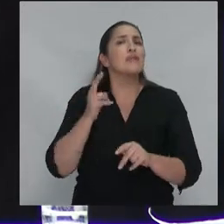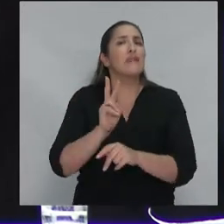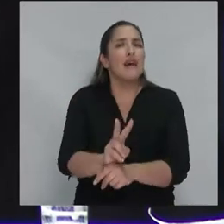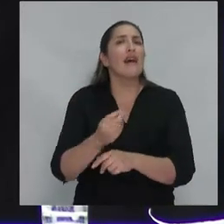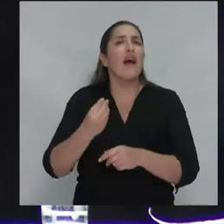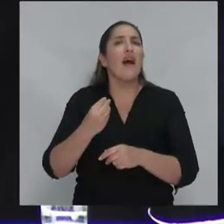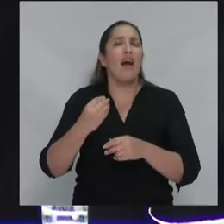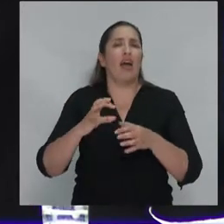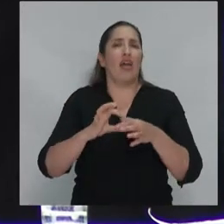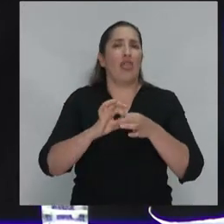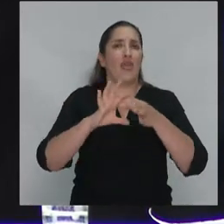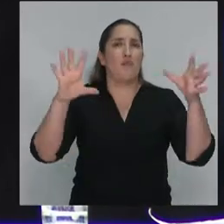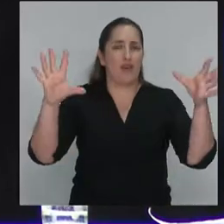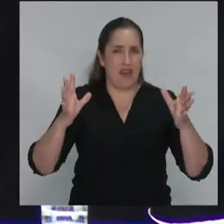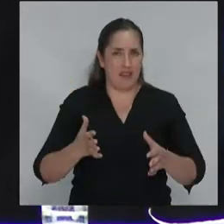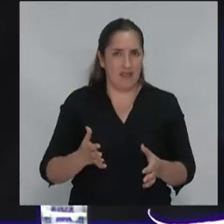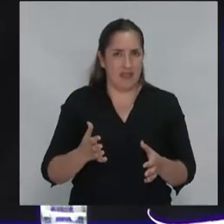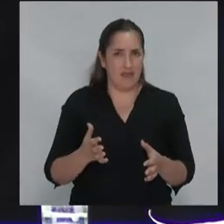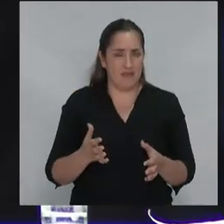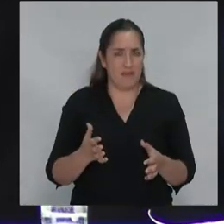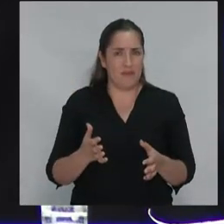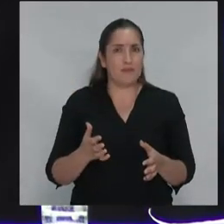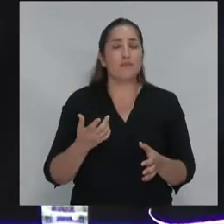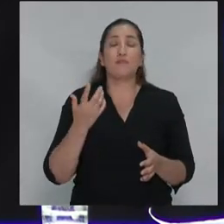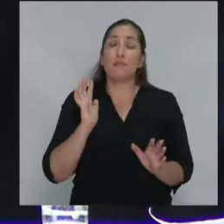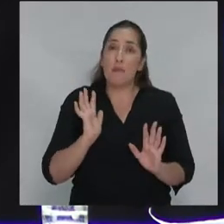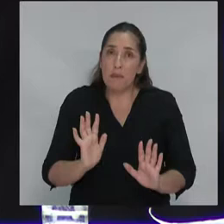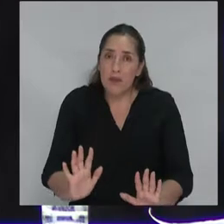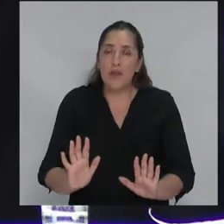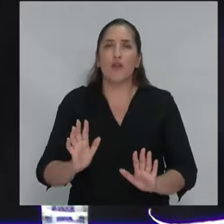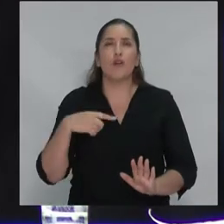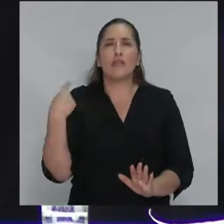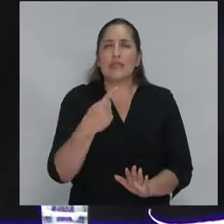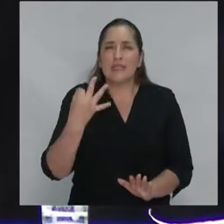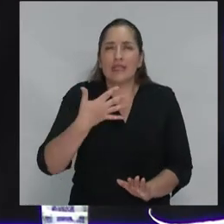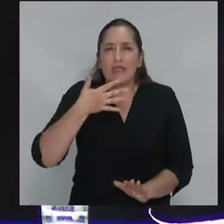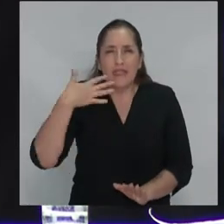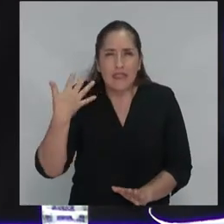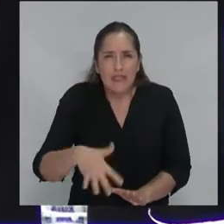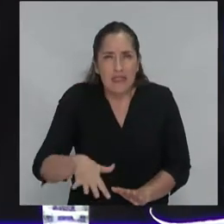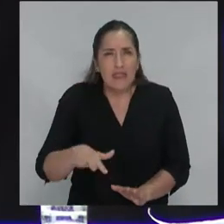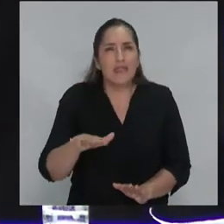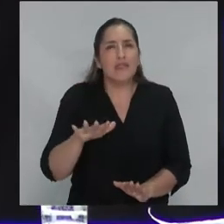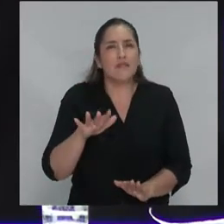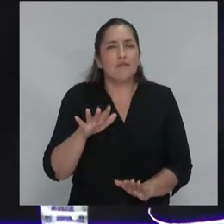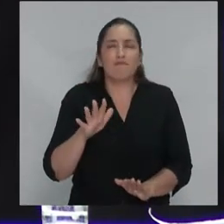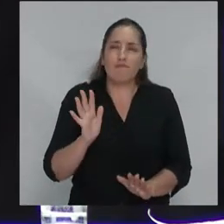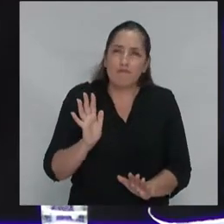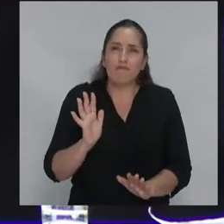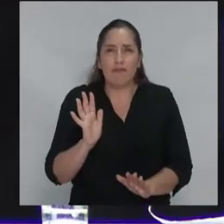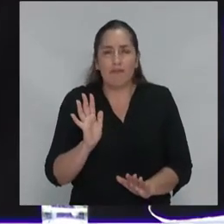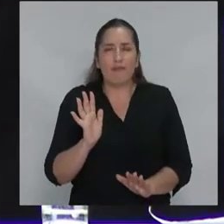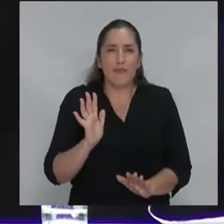que va a radicalizarla. Pero para eso hay que entender, y eso yo sé que es una cosa que, bueno,